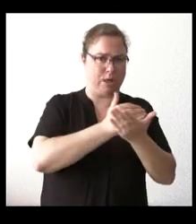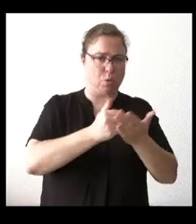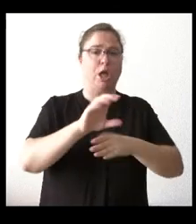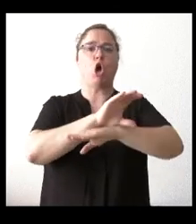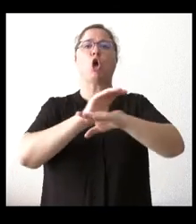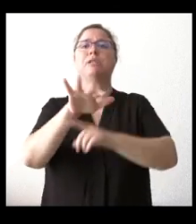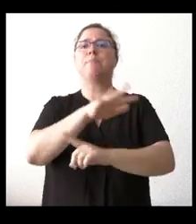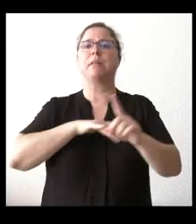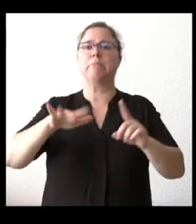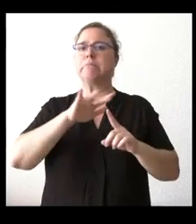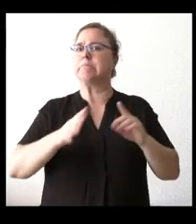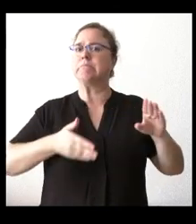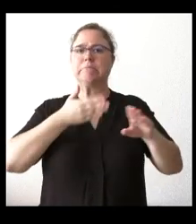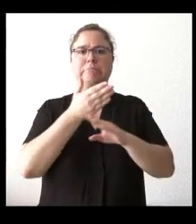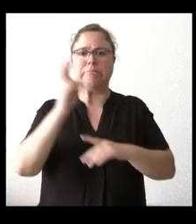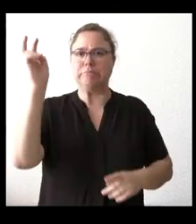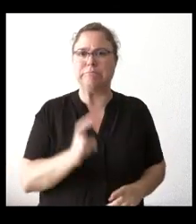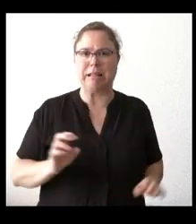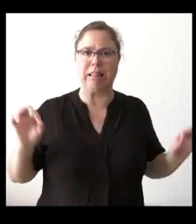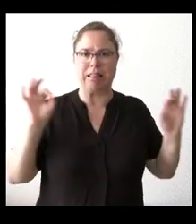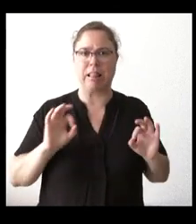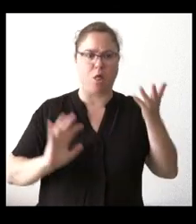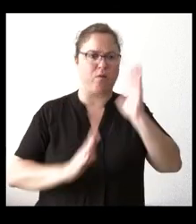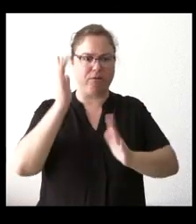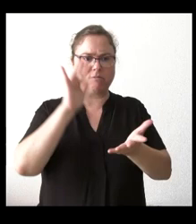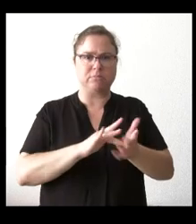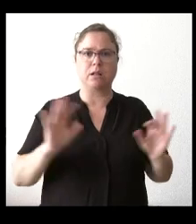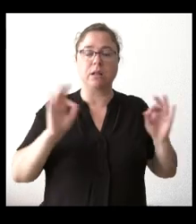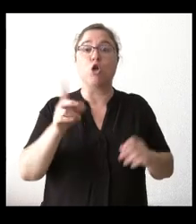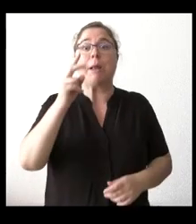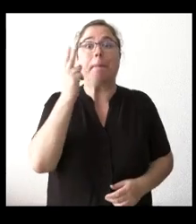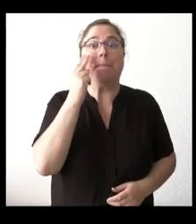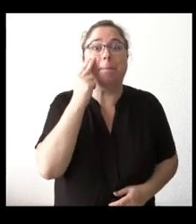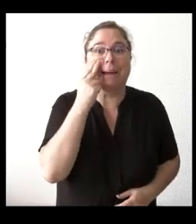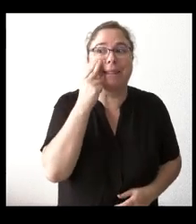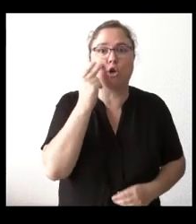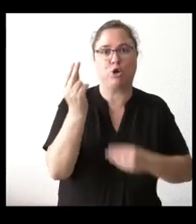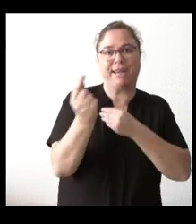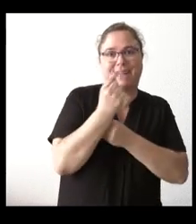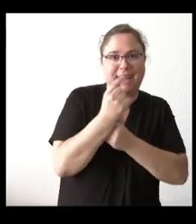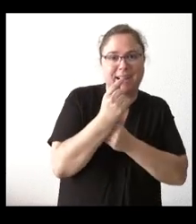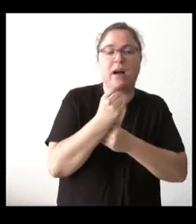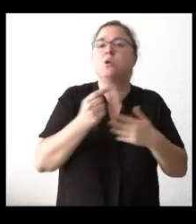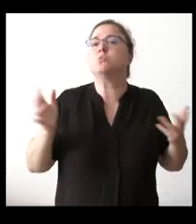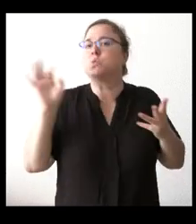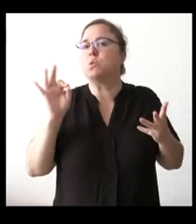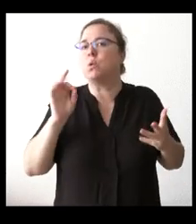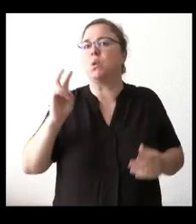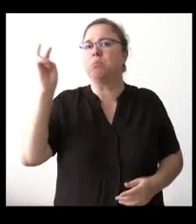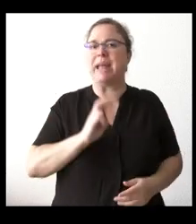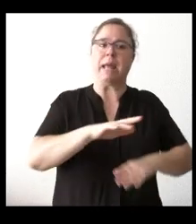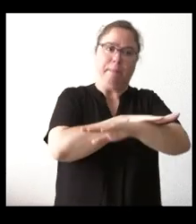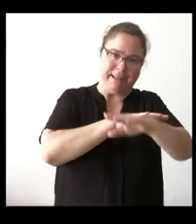Medio Ambiente hayan aparecido por aquí en los incendios. No sé si tienen miedo a que les critiquen o han venido incluso dos